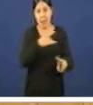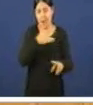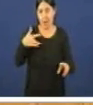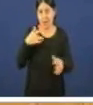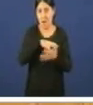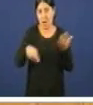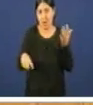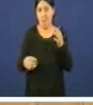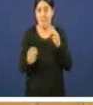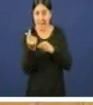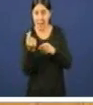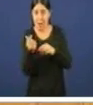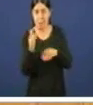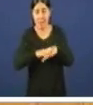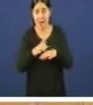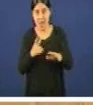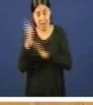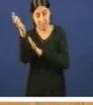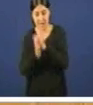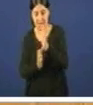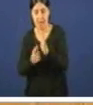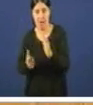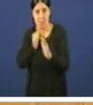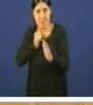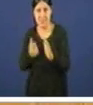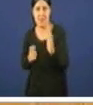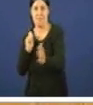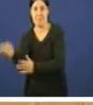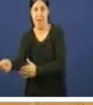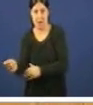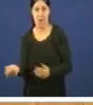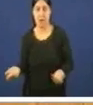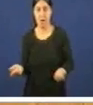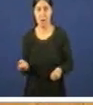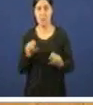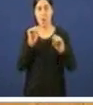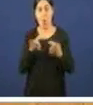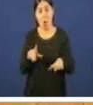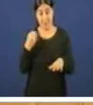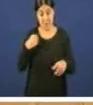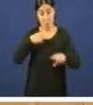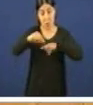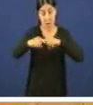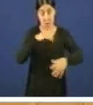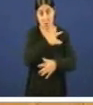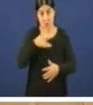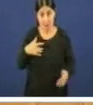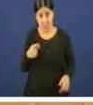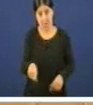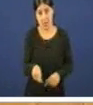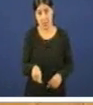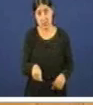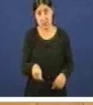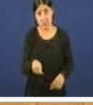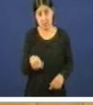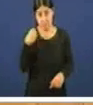para vendela a prezo de saldo efectivamente pero unha conspiración na que os directivos das caixas eses